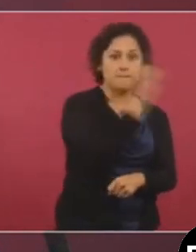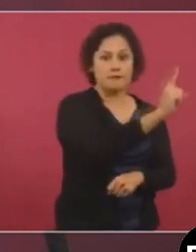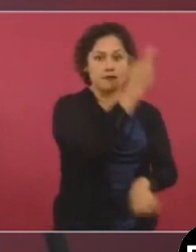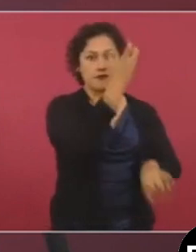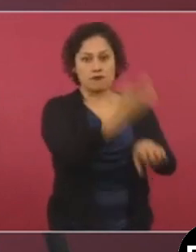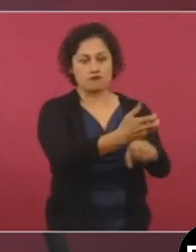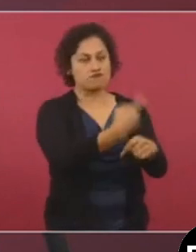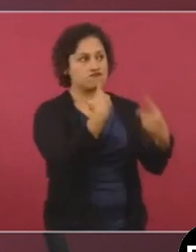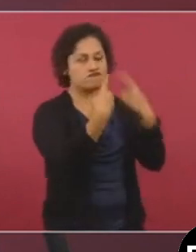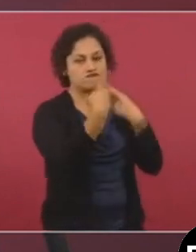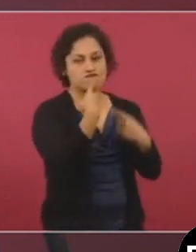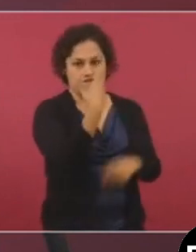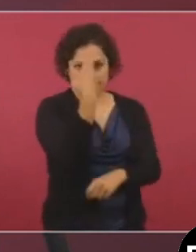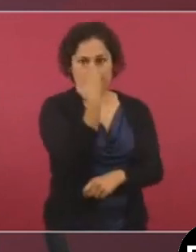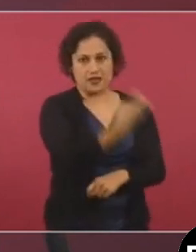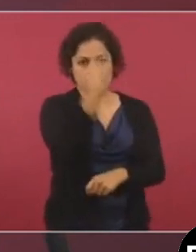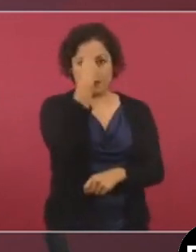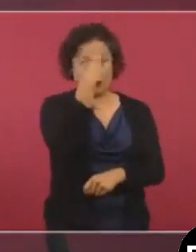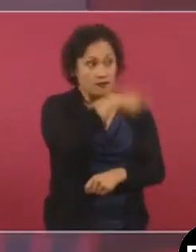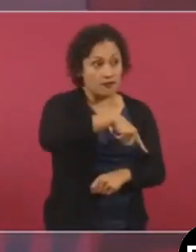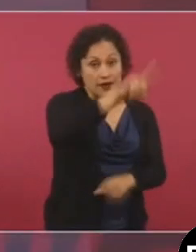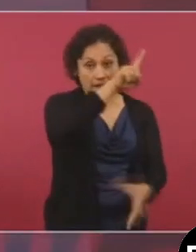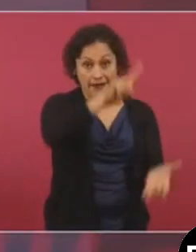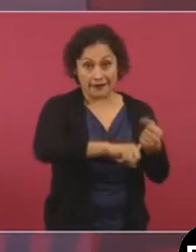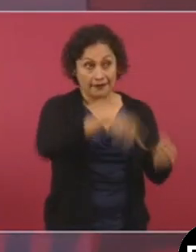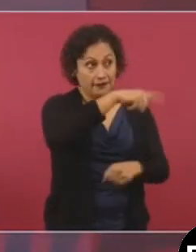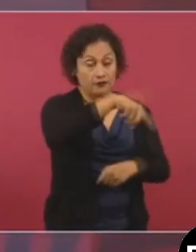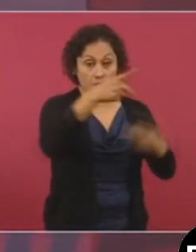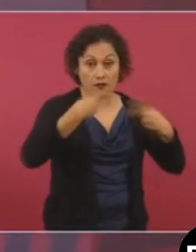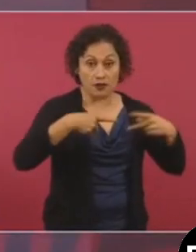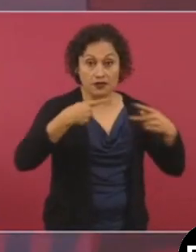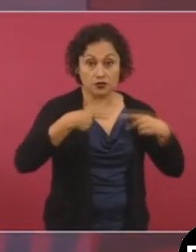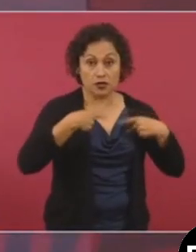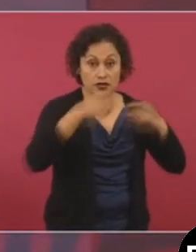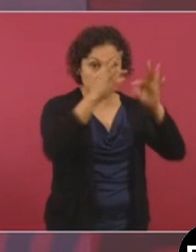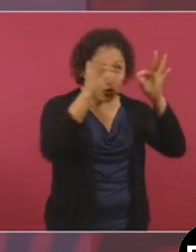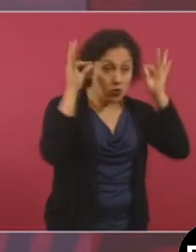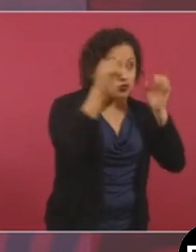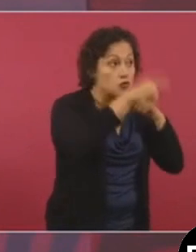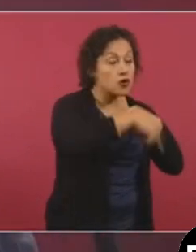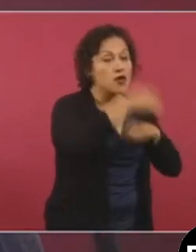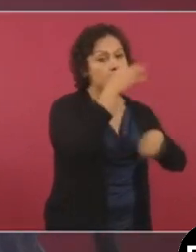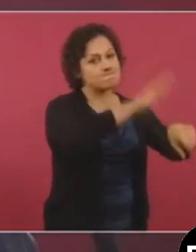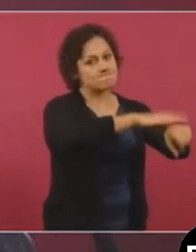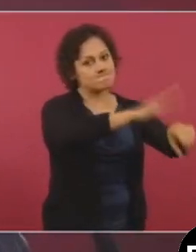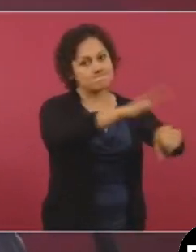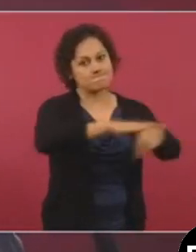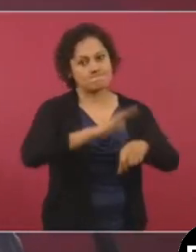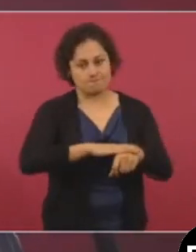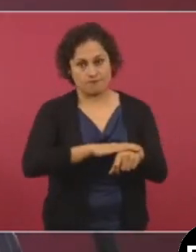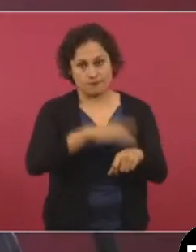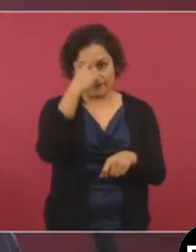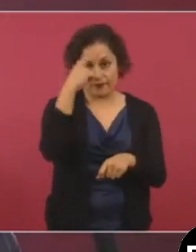en los consulados se informe a los mexicanos